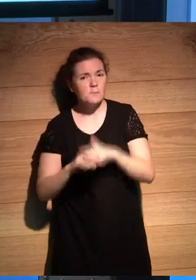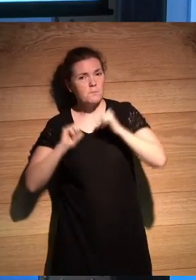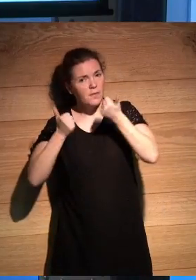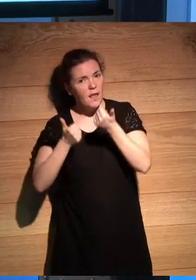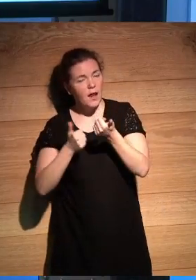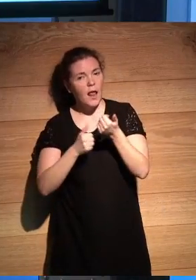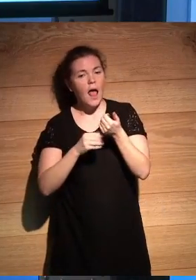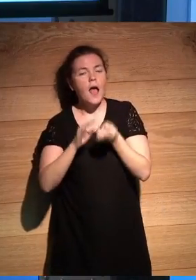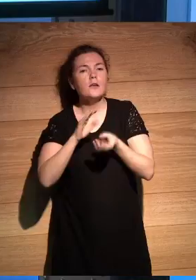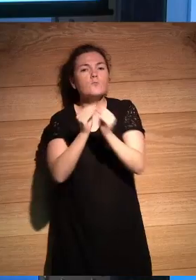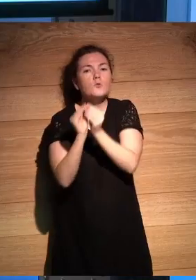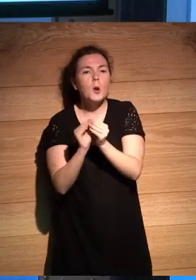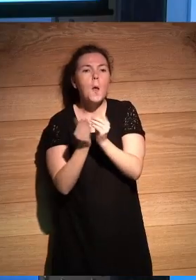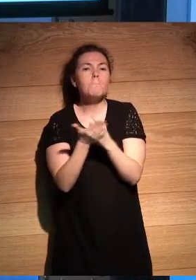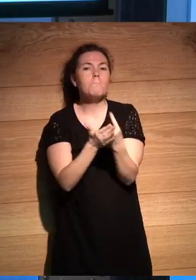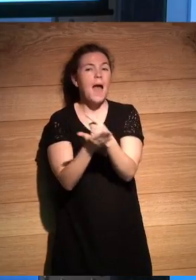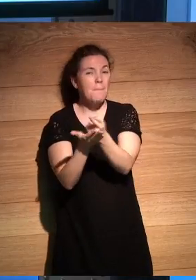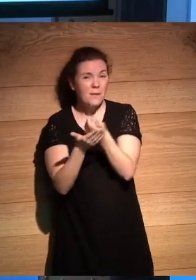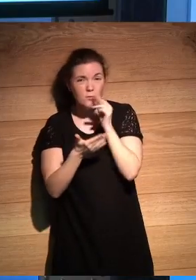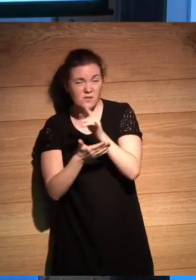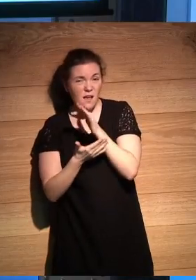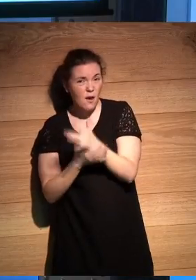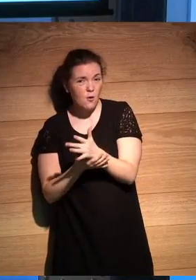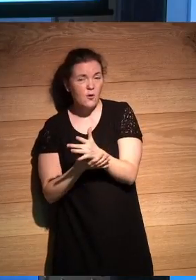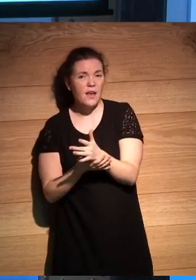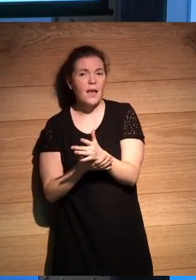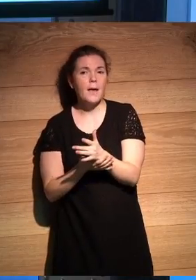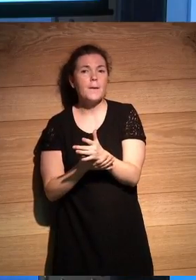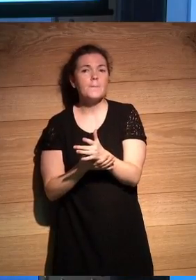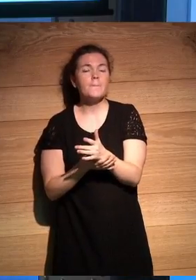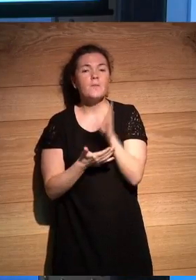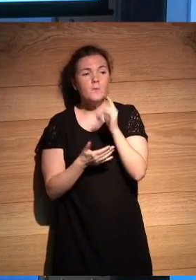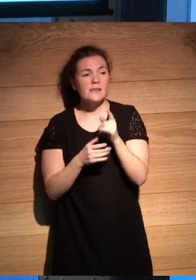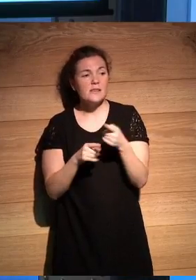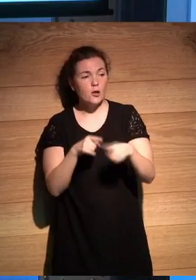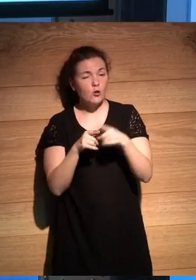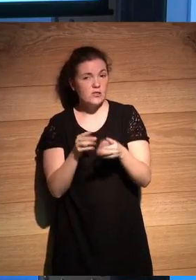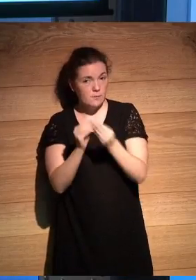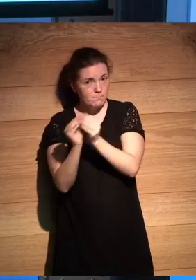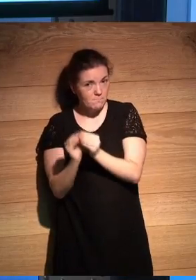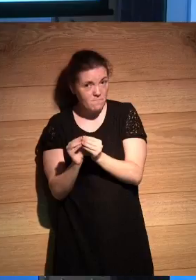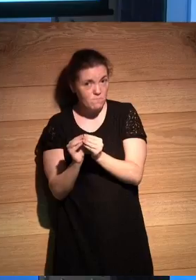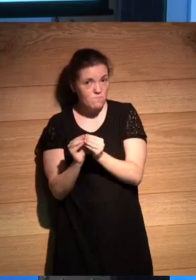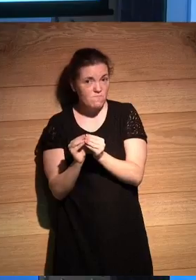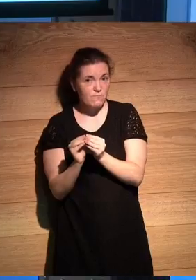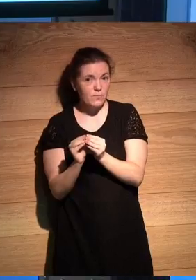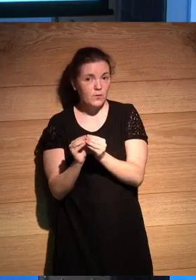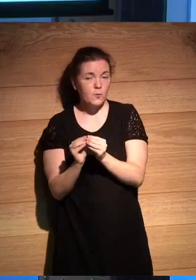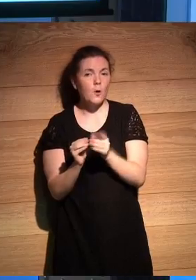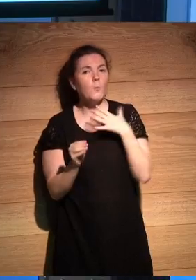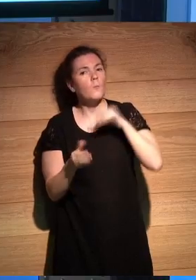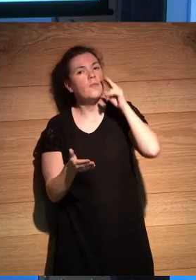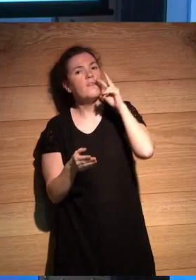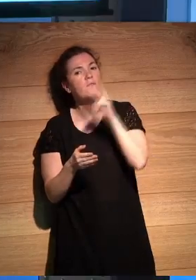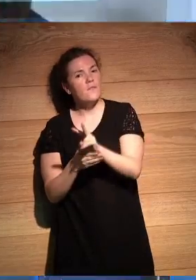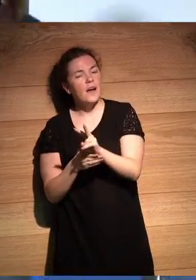un mapa, si veis, ahora cuando os llegue este artefacto que hemos hecho, podéis